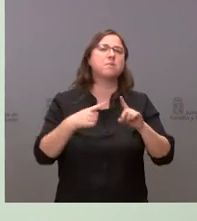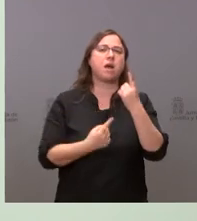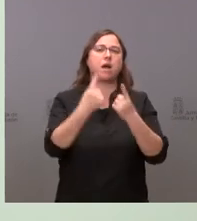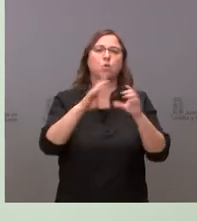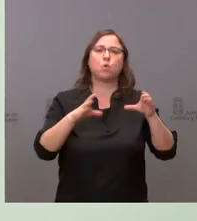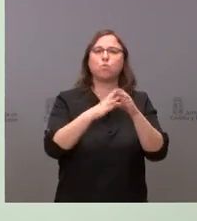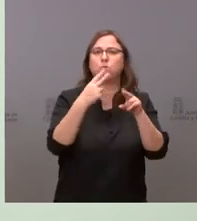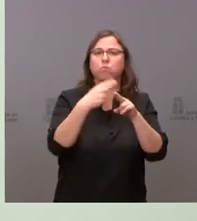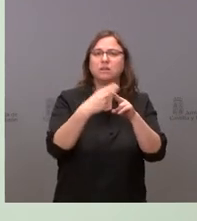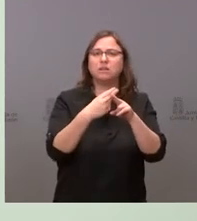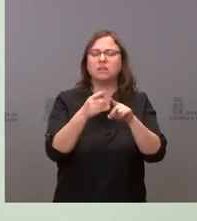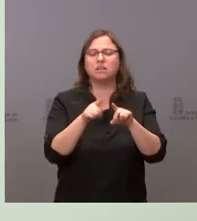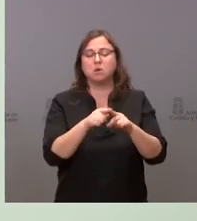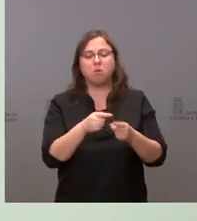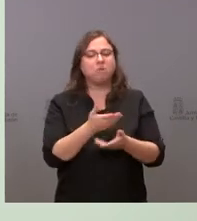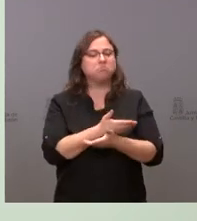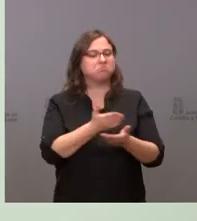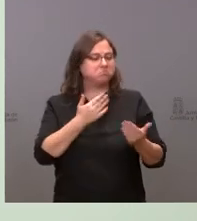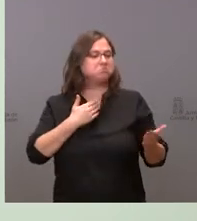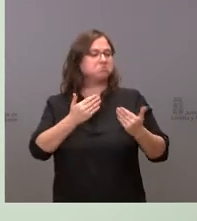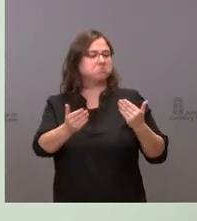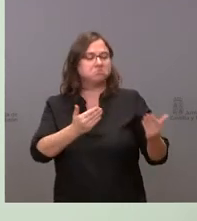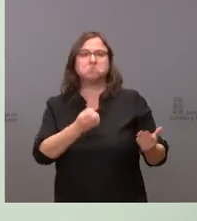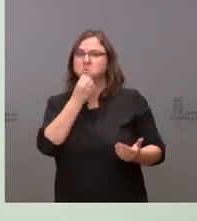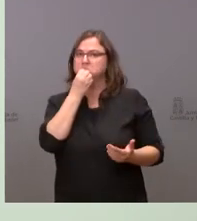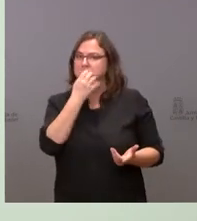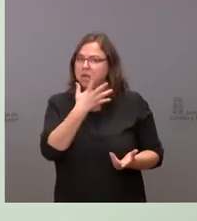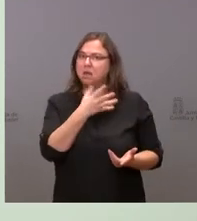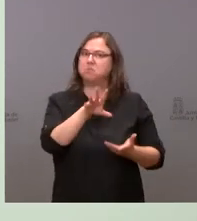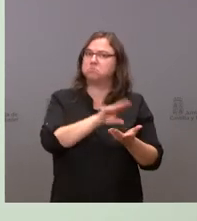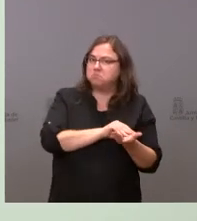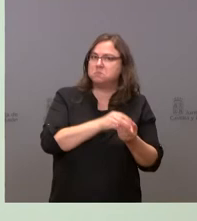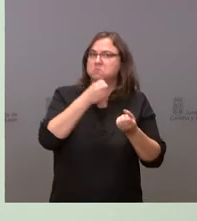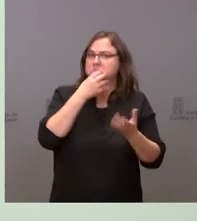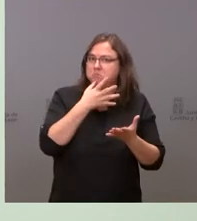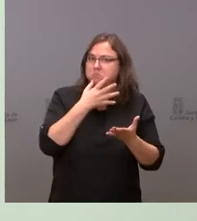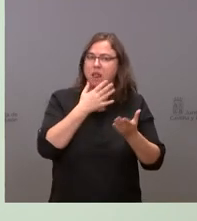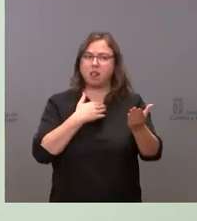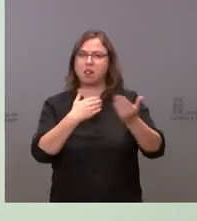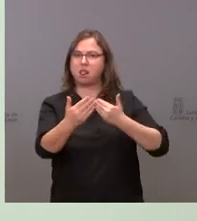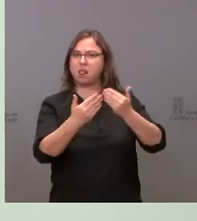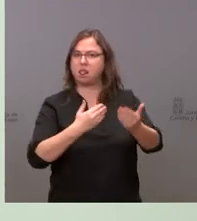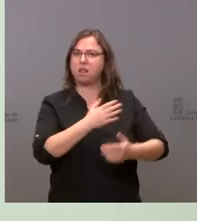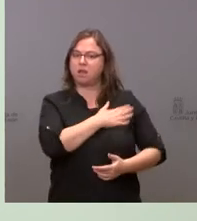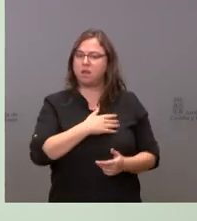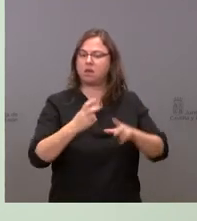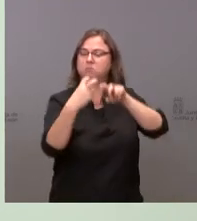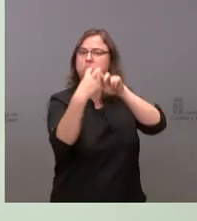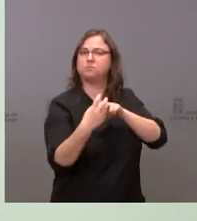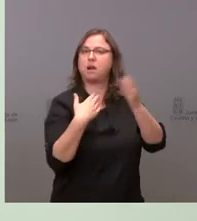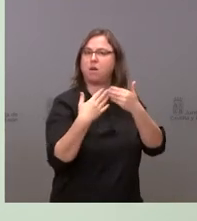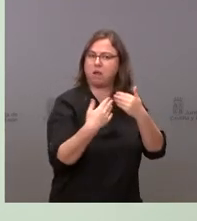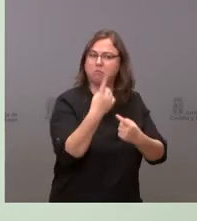políticas que han sido más receptivas a la hora de recoger el guante lanzado para sentarse y dialogar.